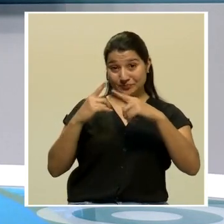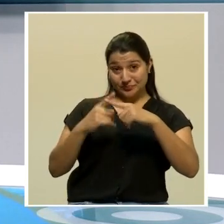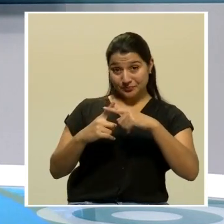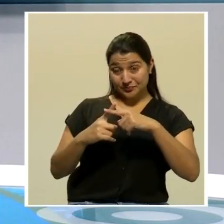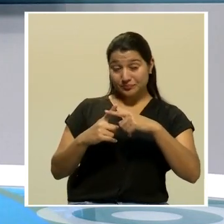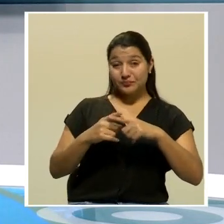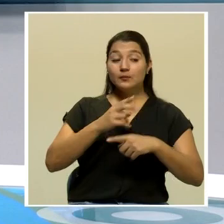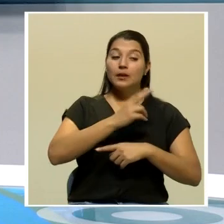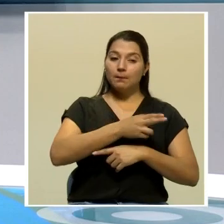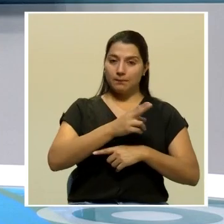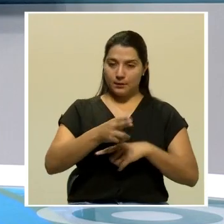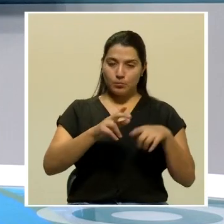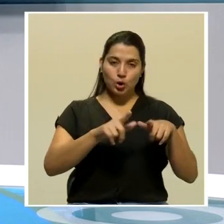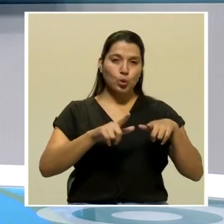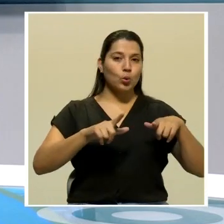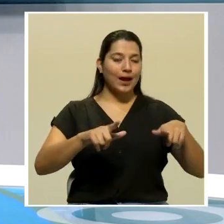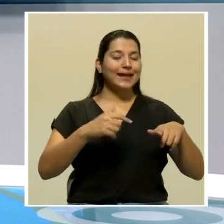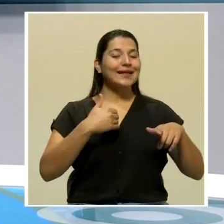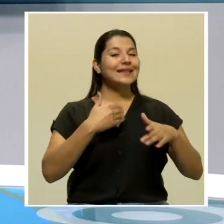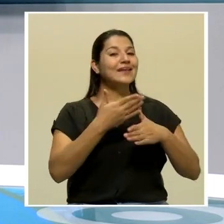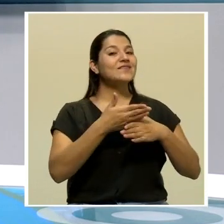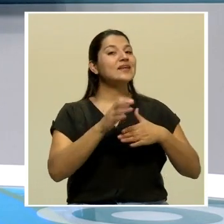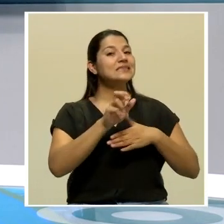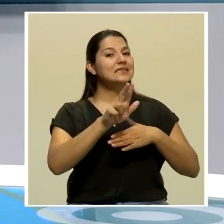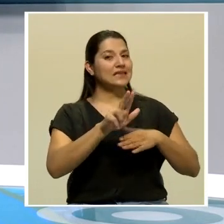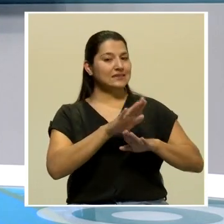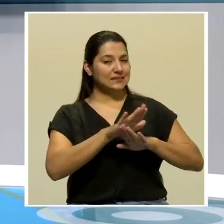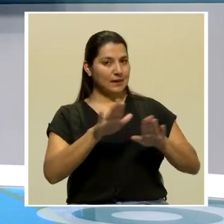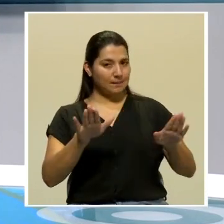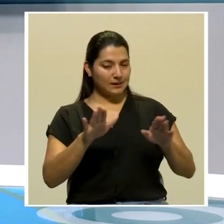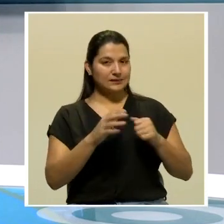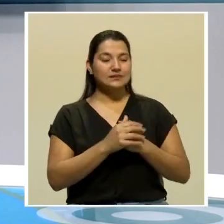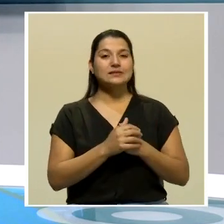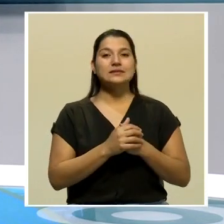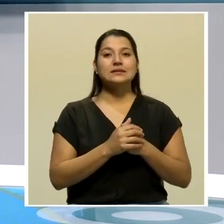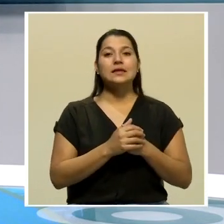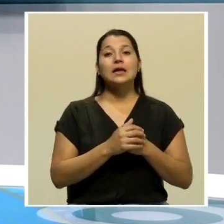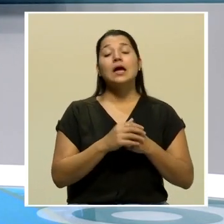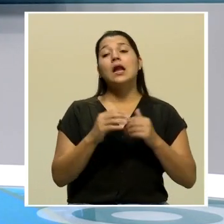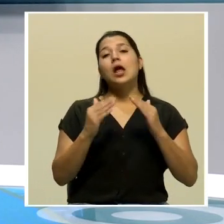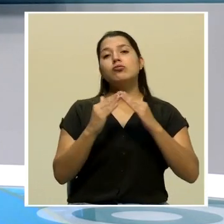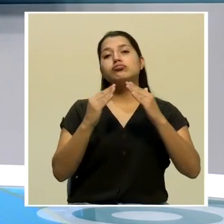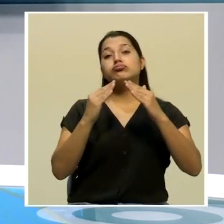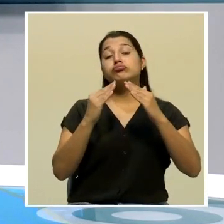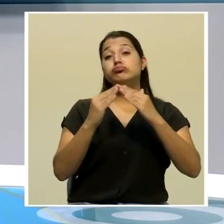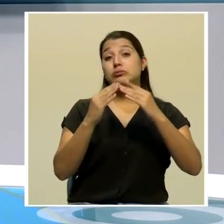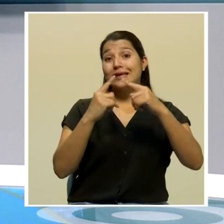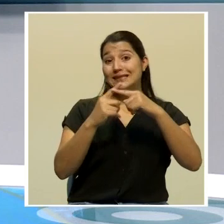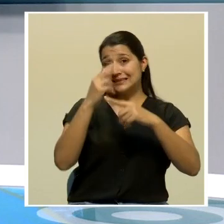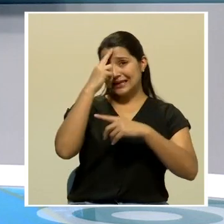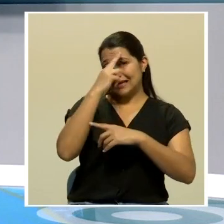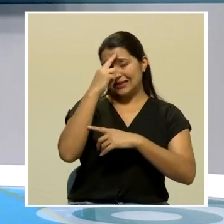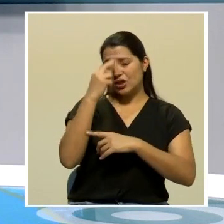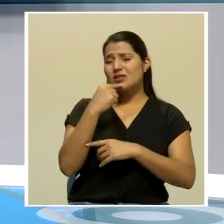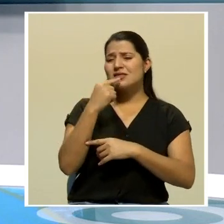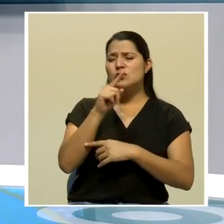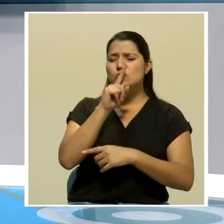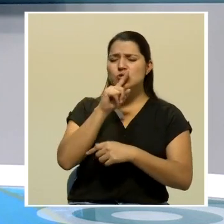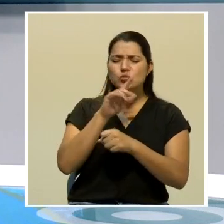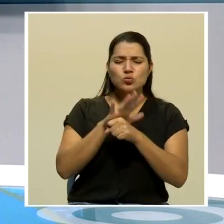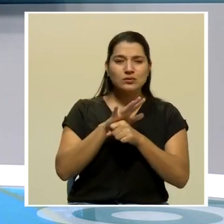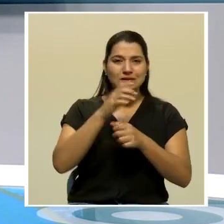zonas que están en fase 3, solo en esas. La conferencia episcopal dijo que mantendrán un cumplimiento